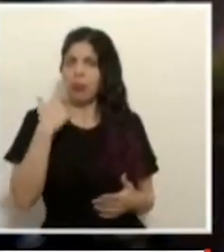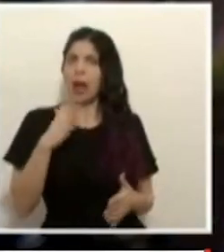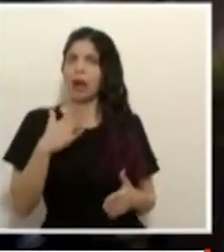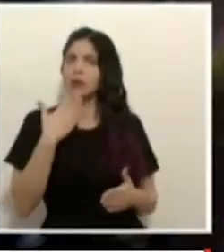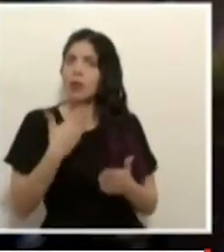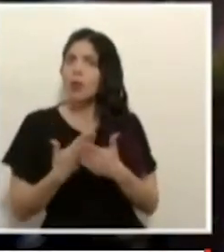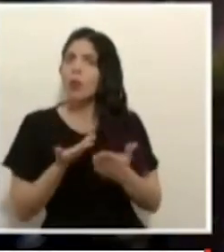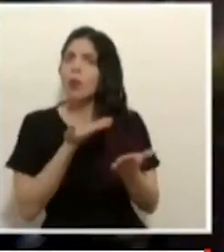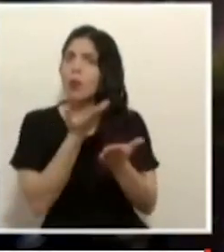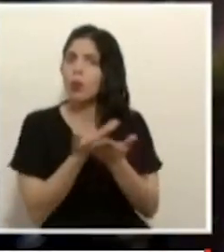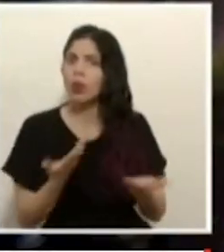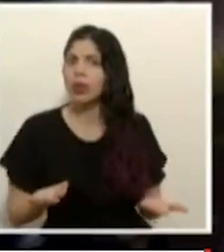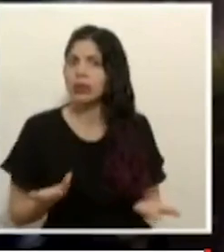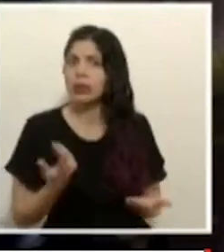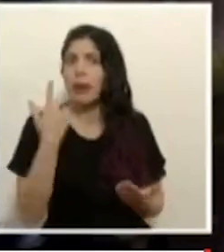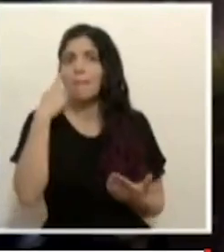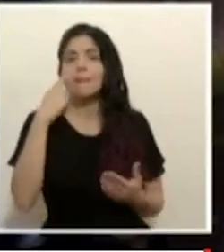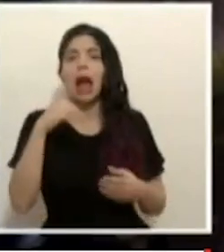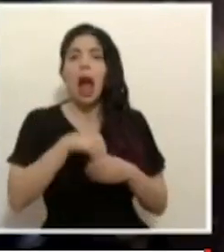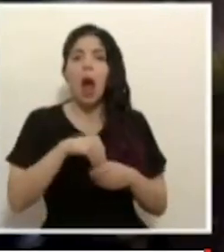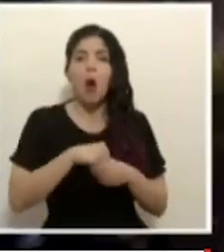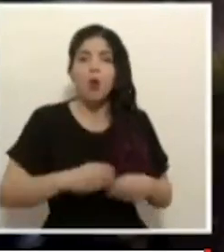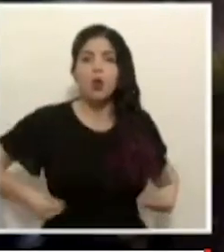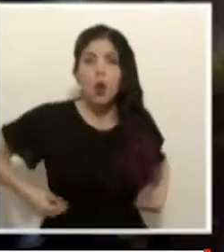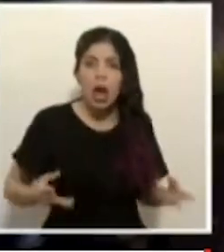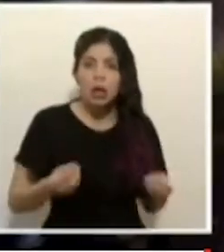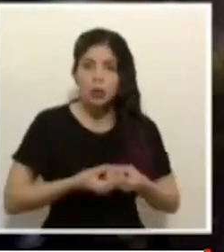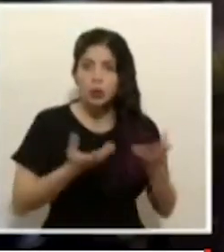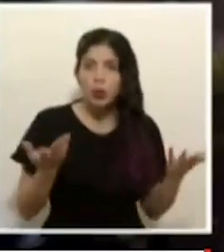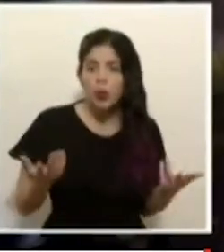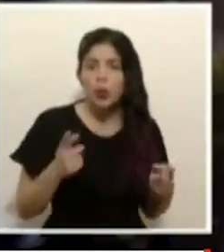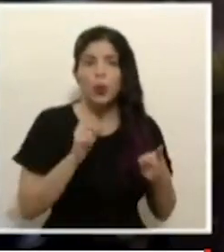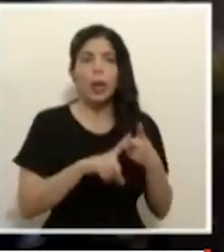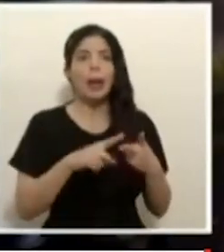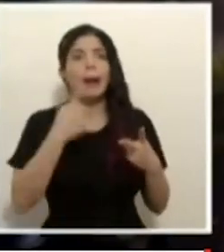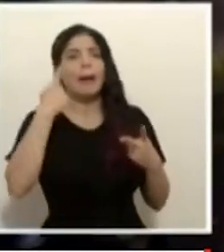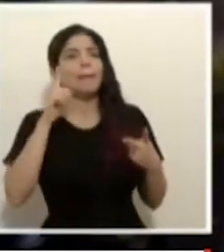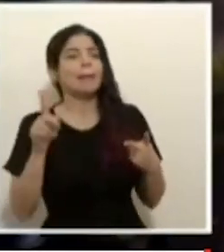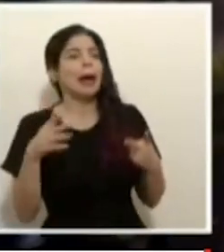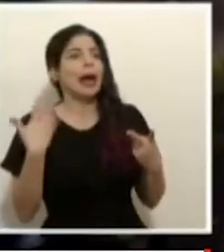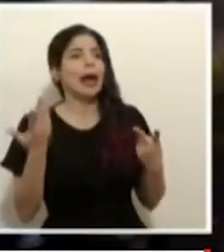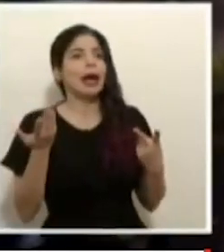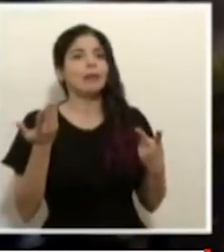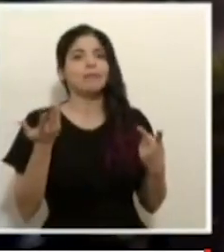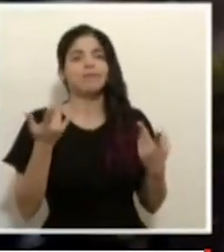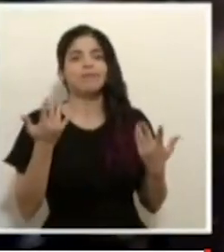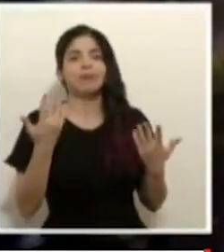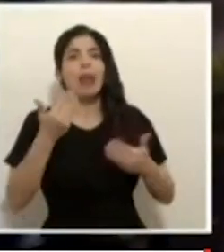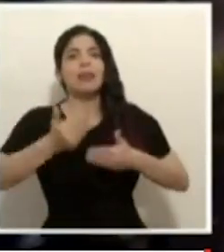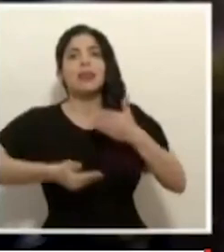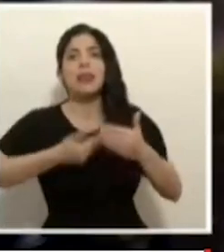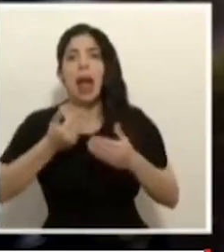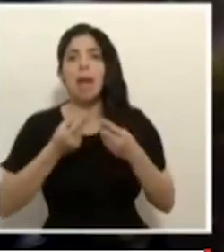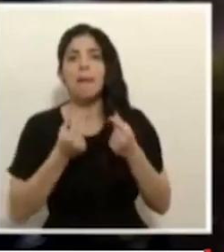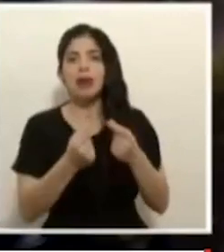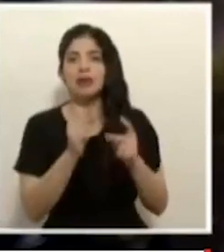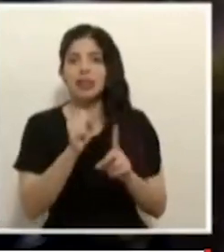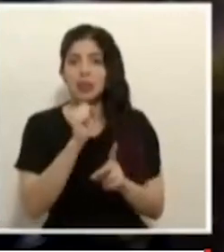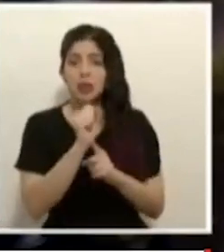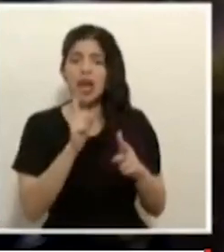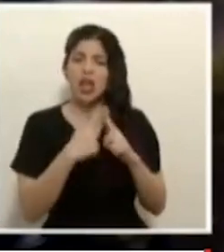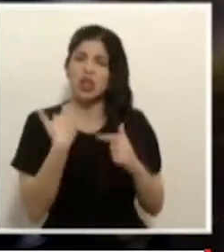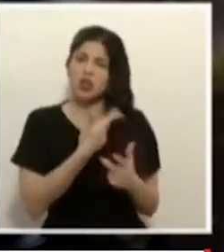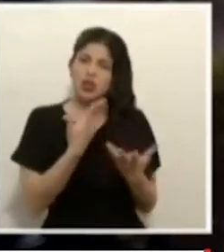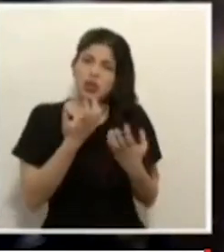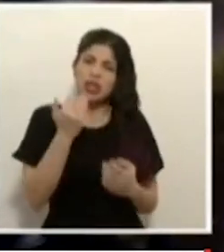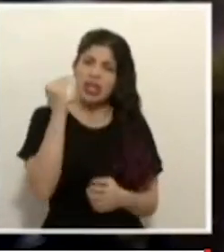muy buenas propuestas para ahorro en gasto público para agilización en trámites y situaciones y quisiéramos